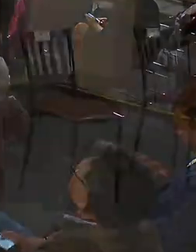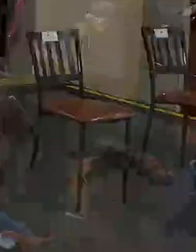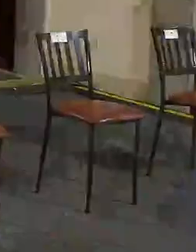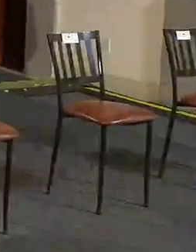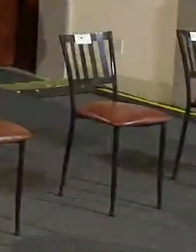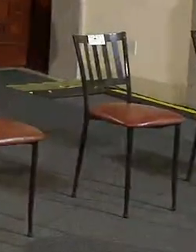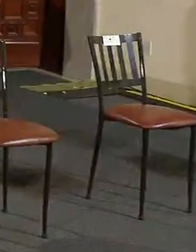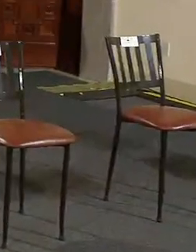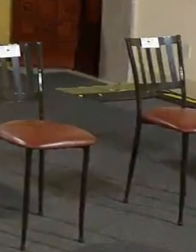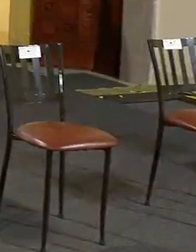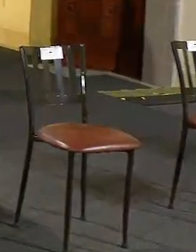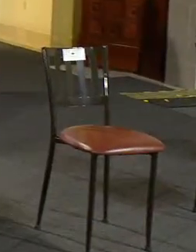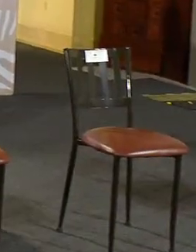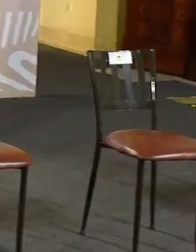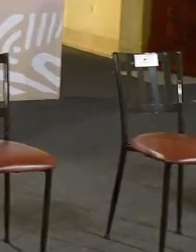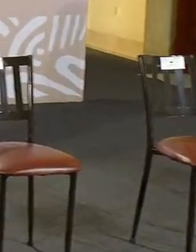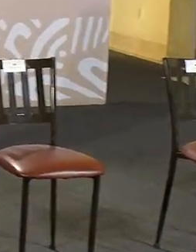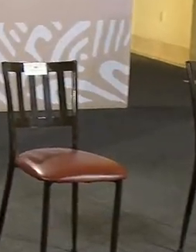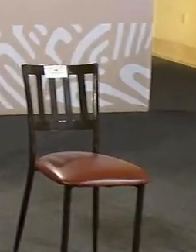Buenos días,